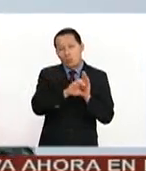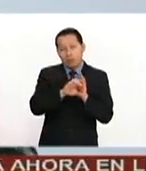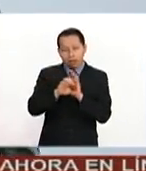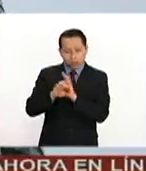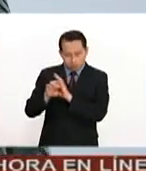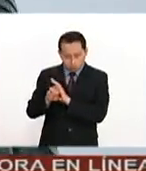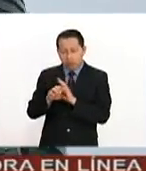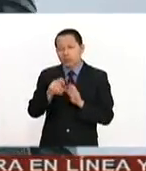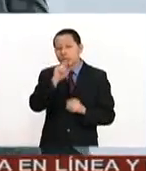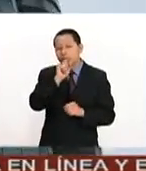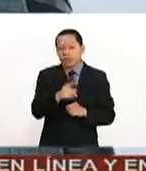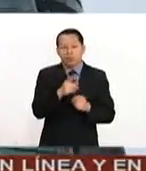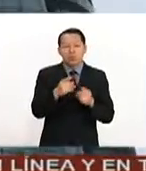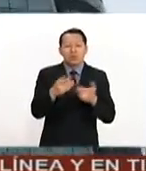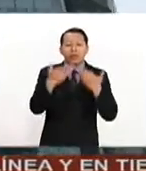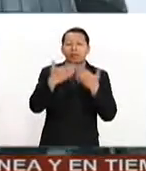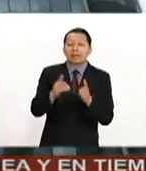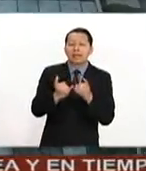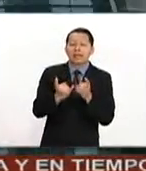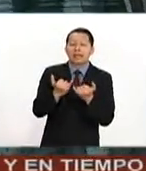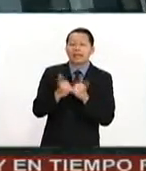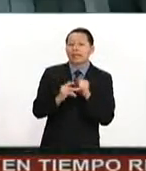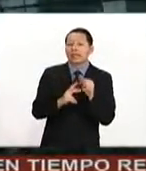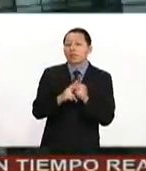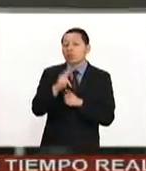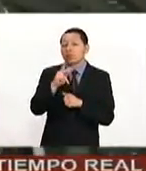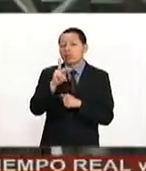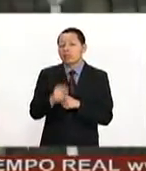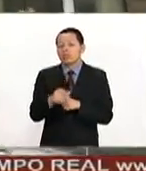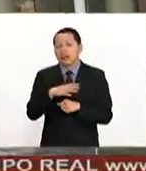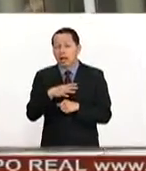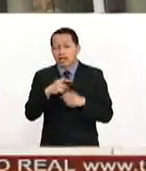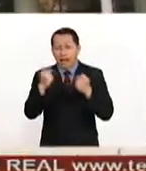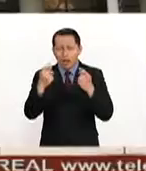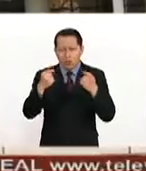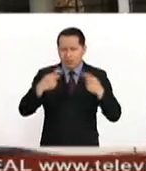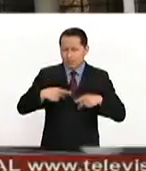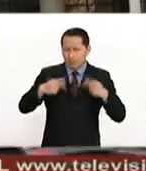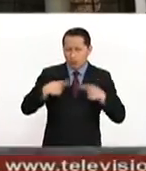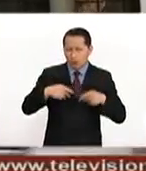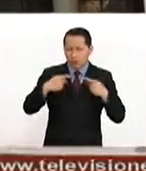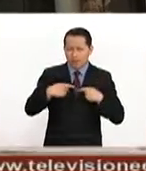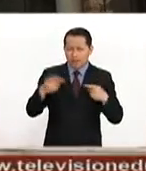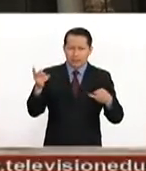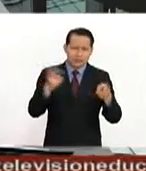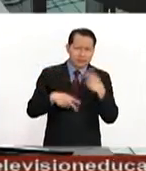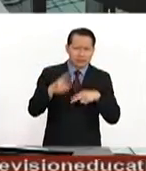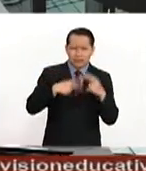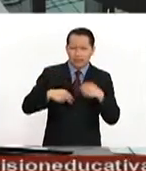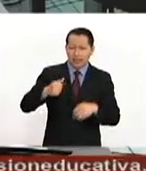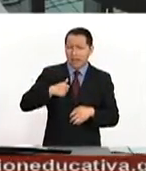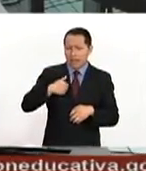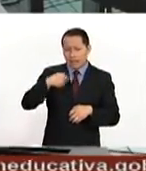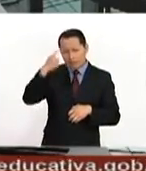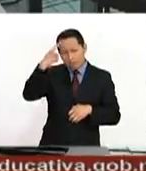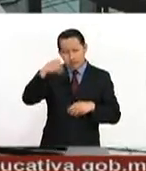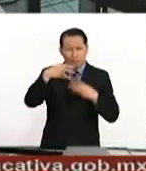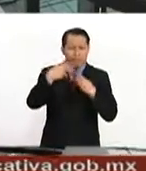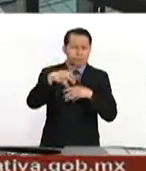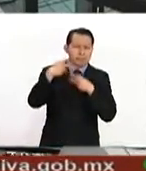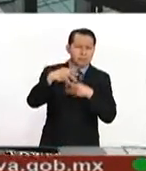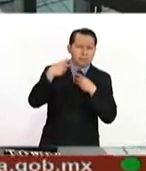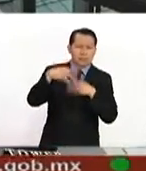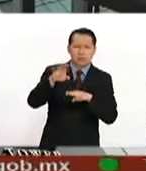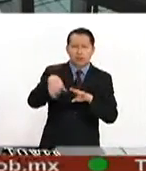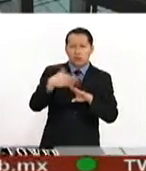apertura, la gran inauguración de este edificio se dio en medio de protestas y estuvieron presentes aquí en Canadá los hijos del presidente de Los